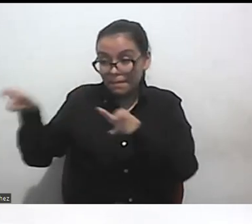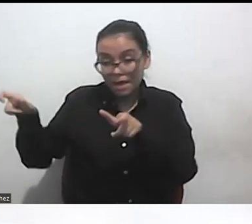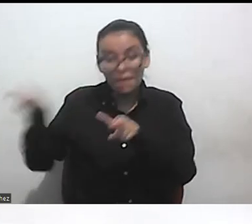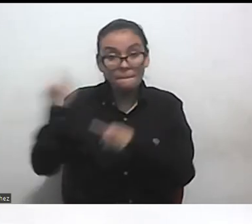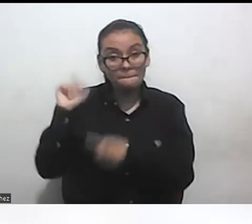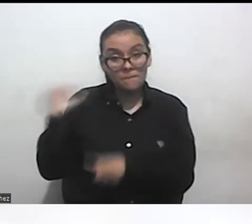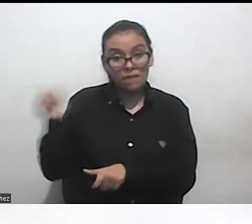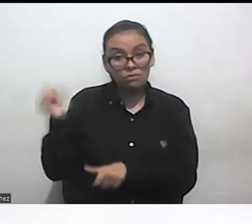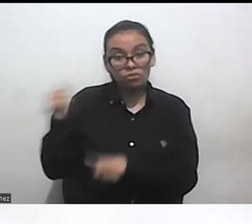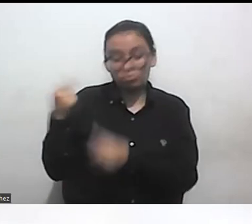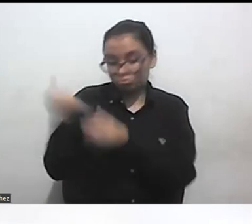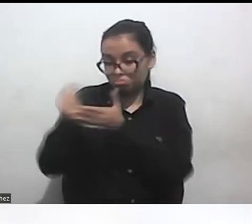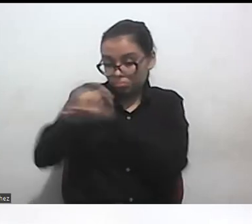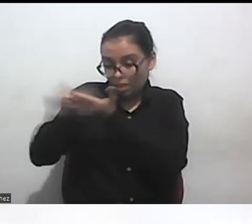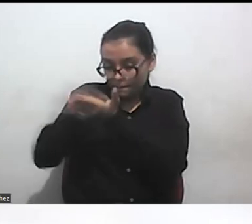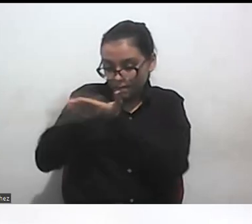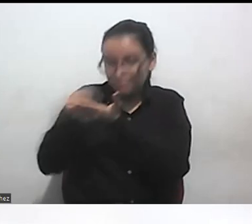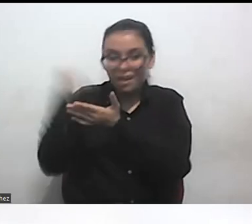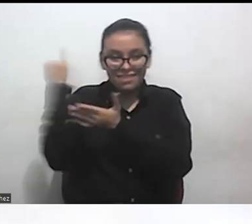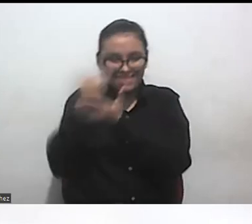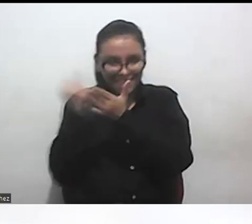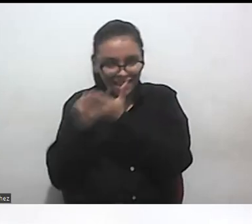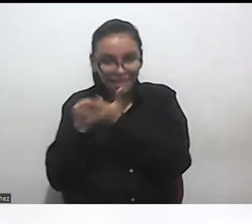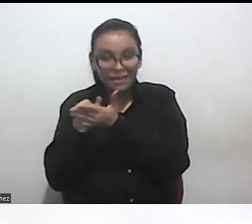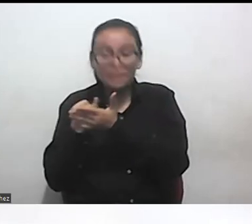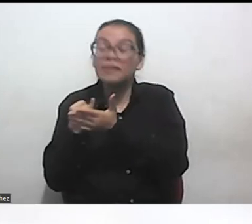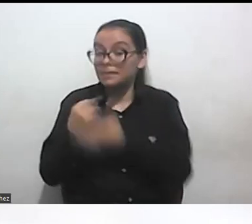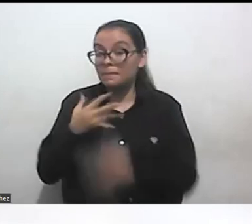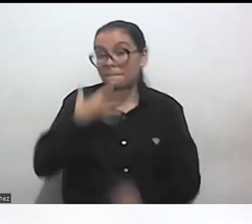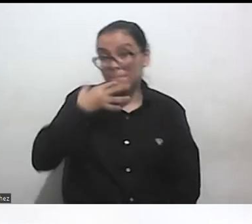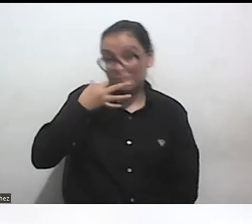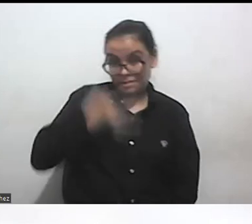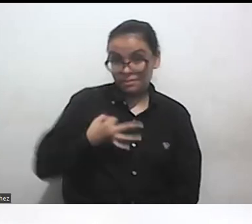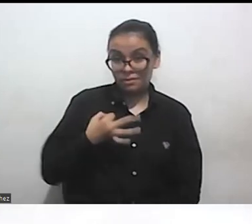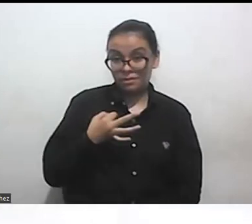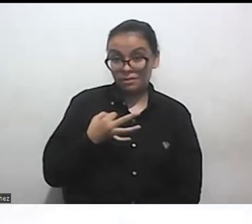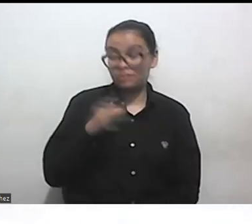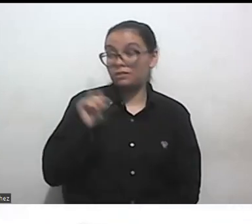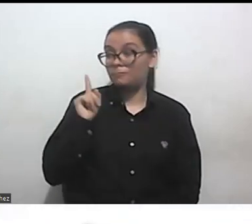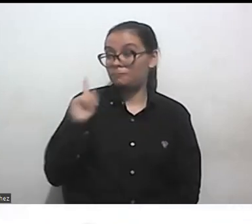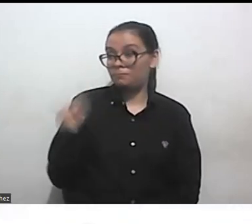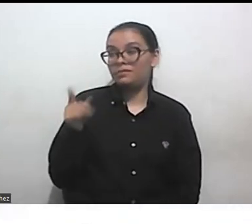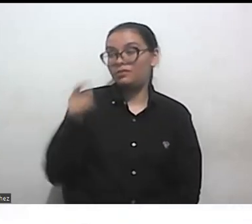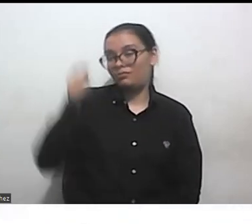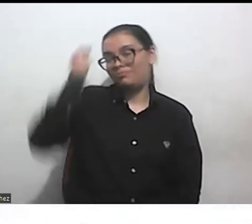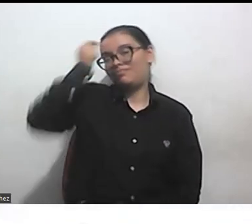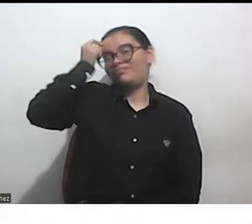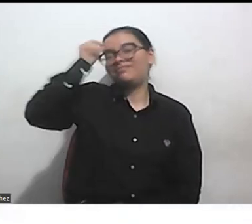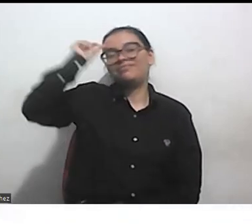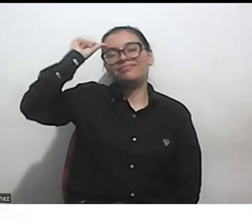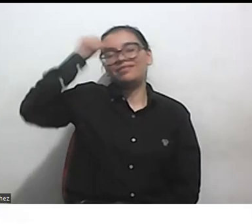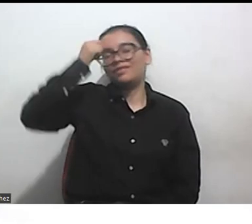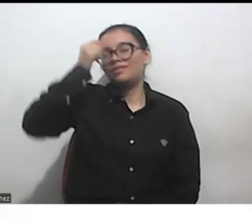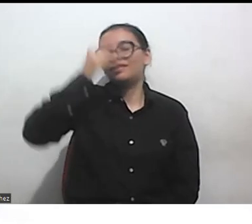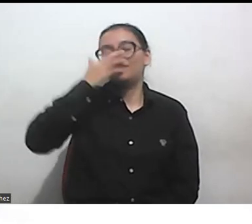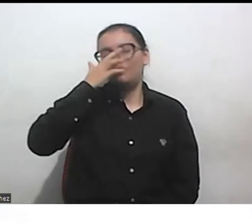y la verdad es como es un ejemplo que yo ahorita me puedo acordar estoy segura que hay muchos más